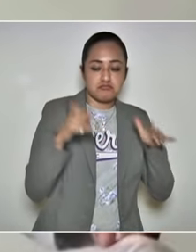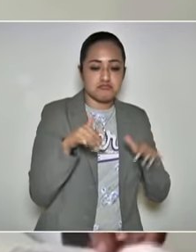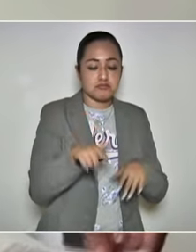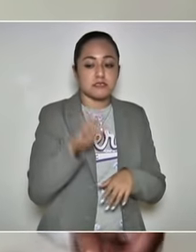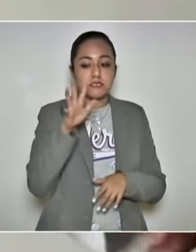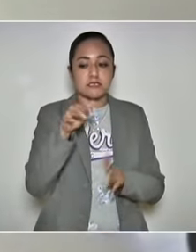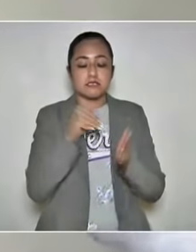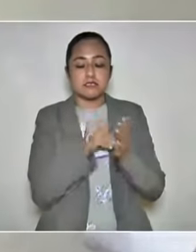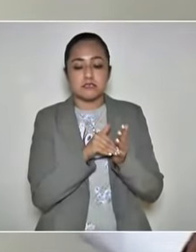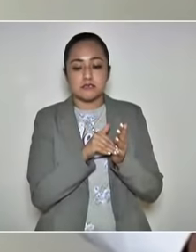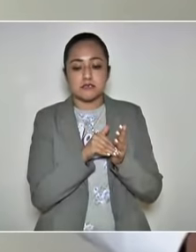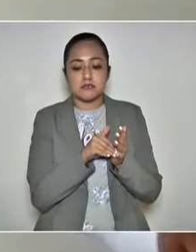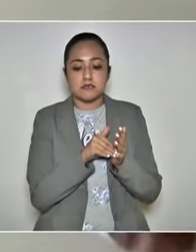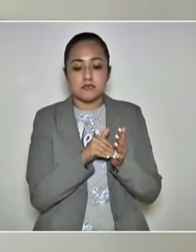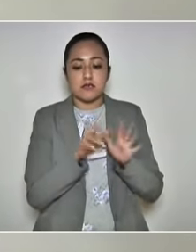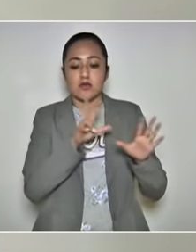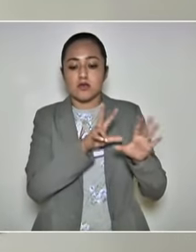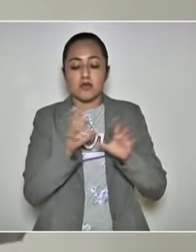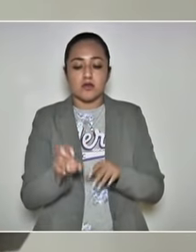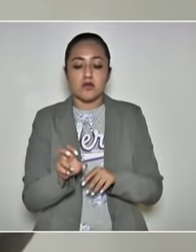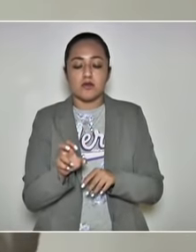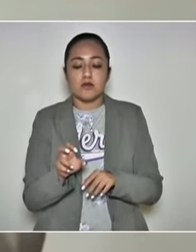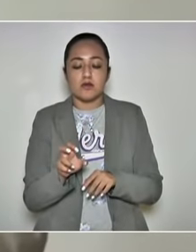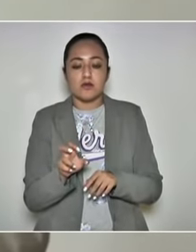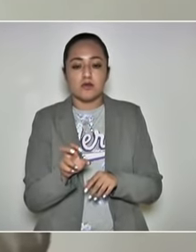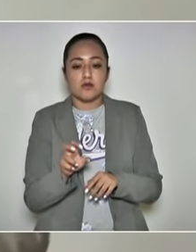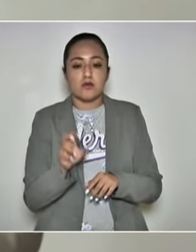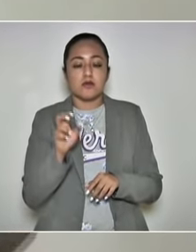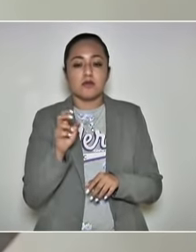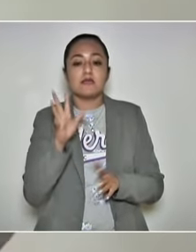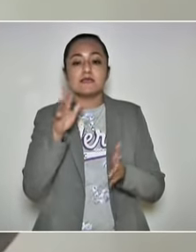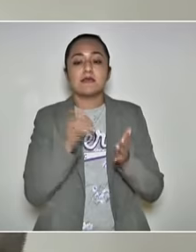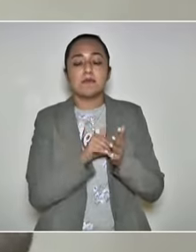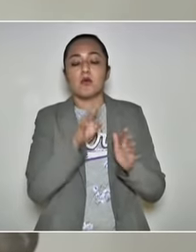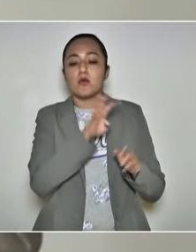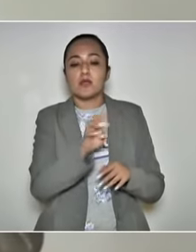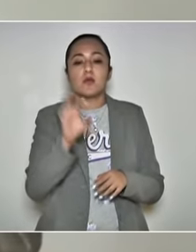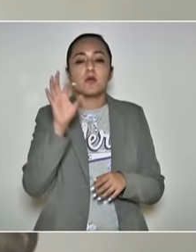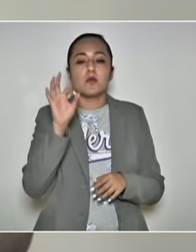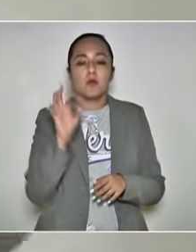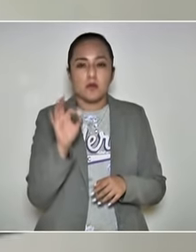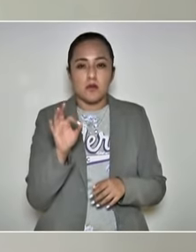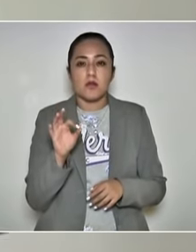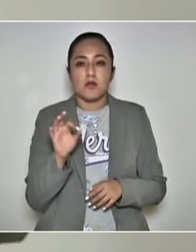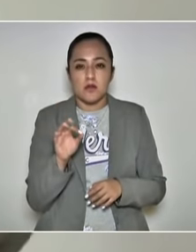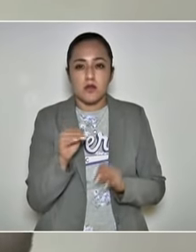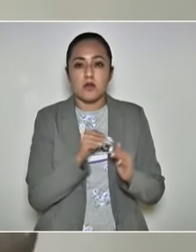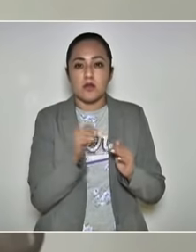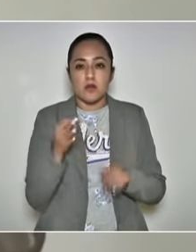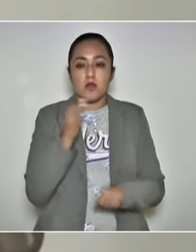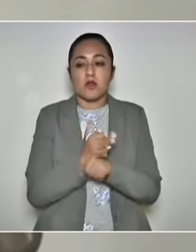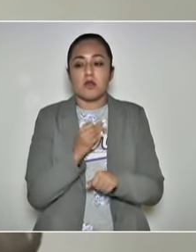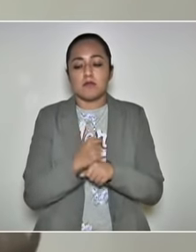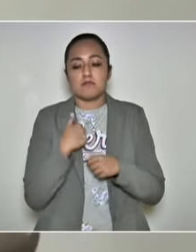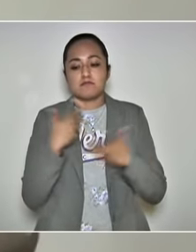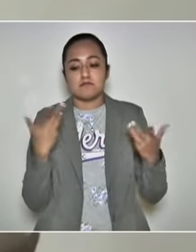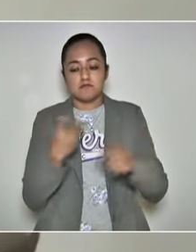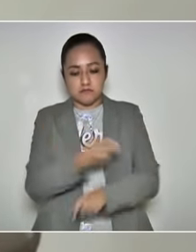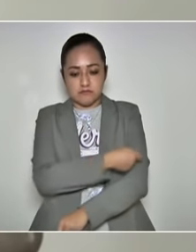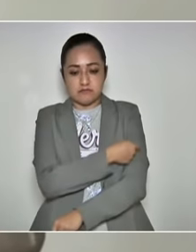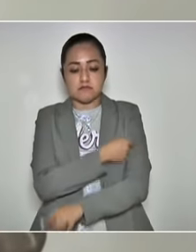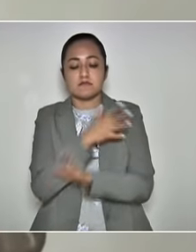.440 en la jornada que hicimos